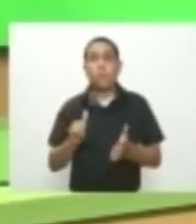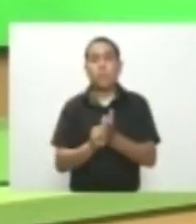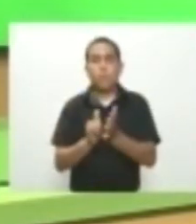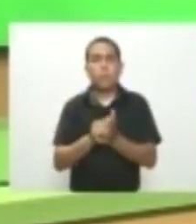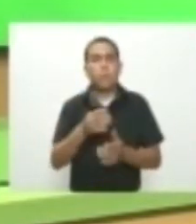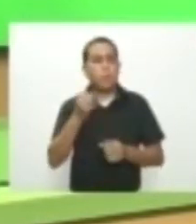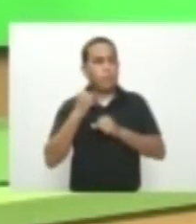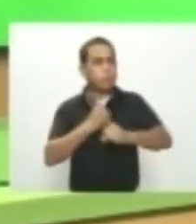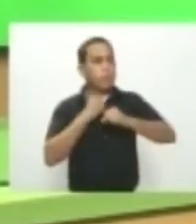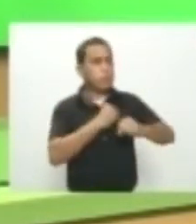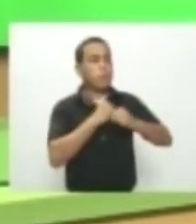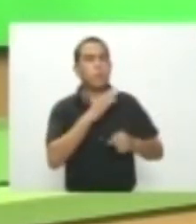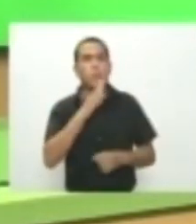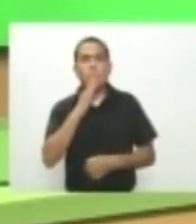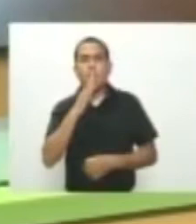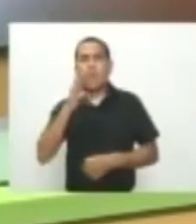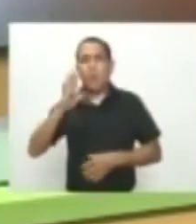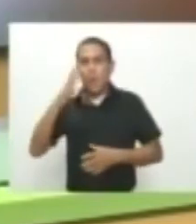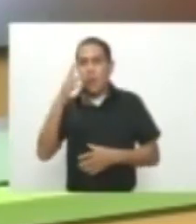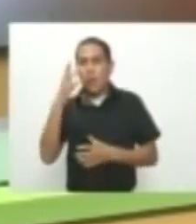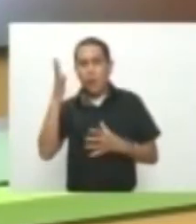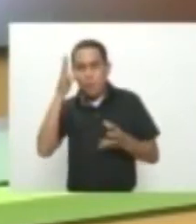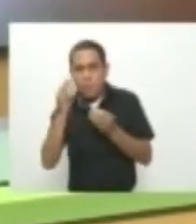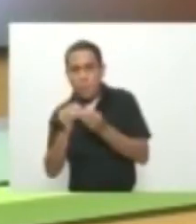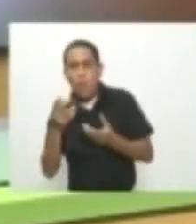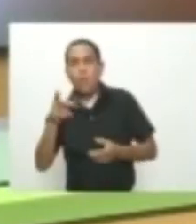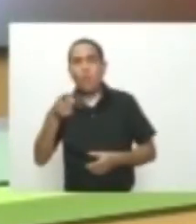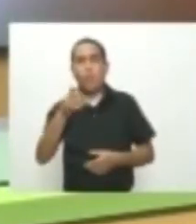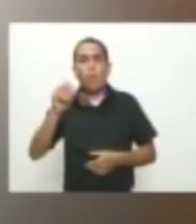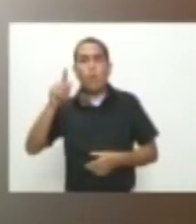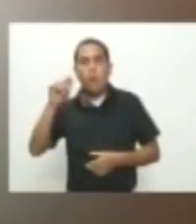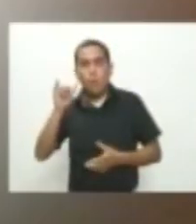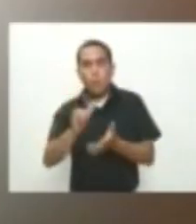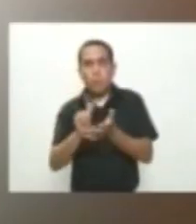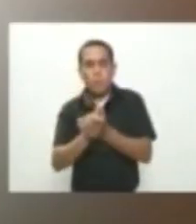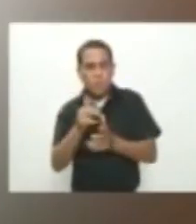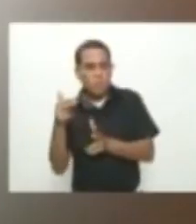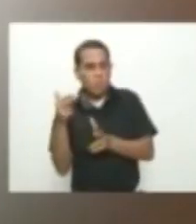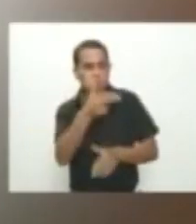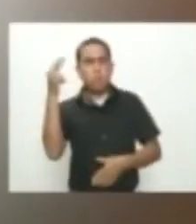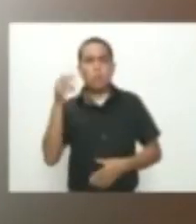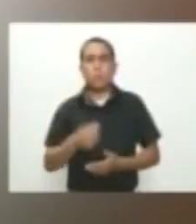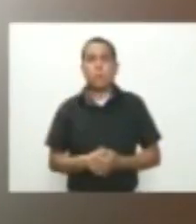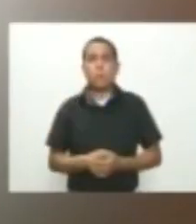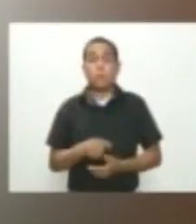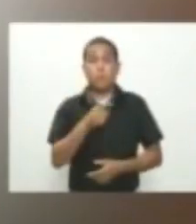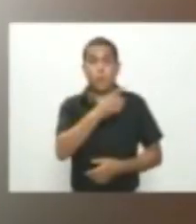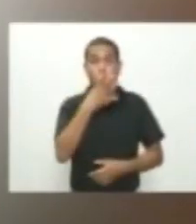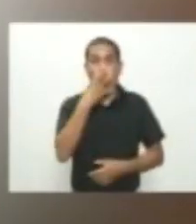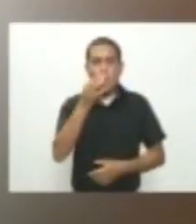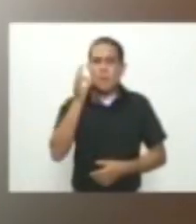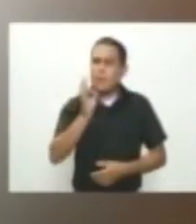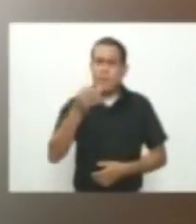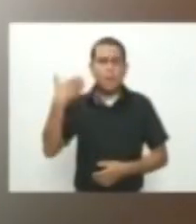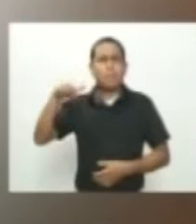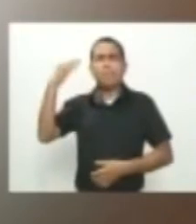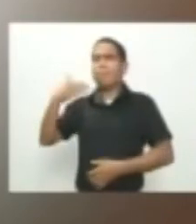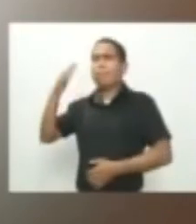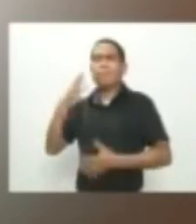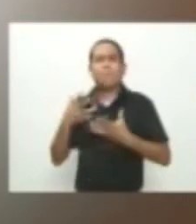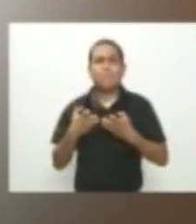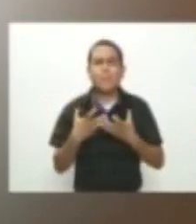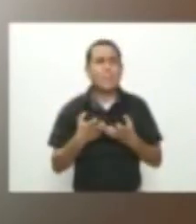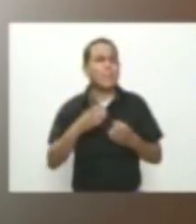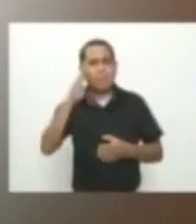primera víctima del Clan del Golfo en la capital del Atlántico Jordi siempre quiso ser policía Prestar el servicio